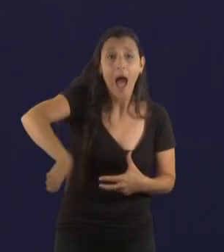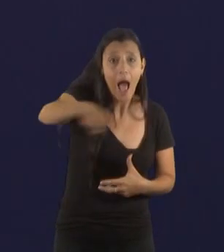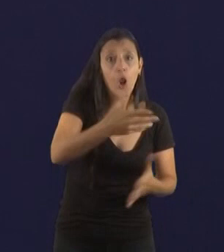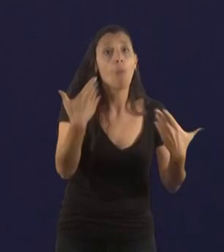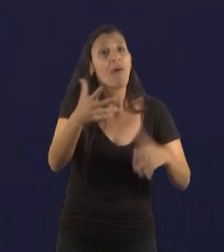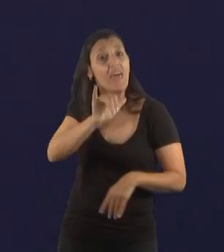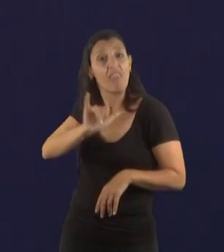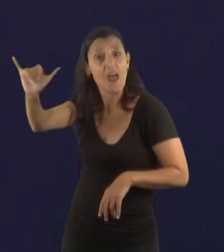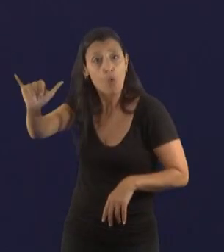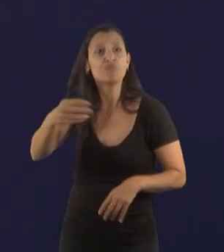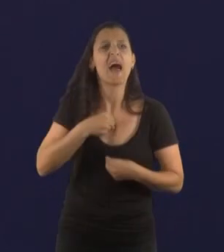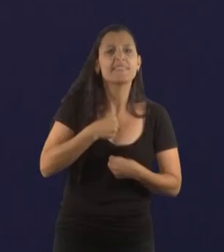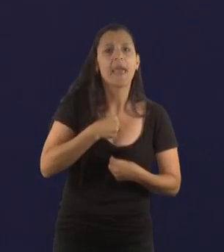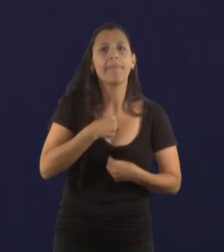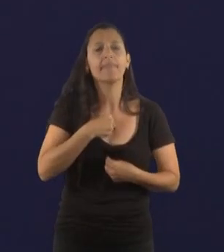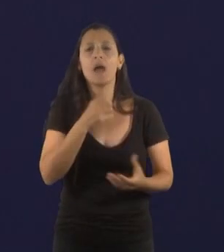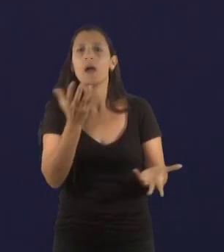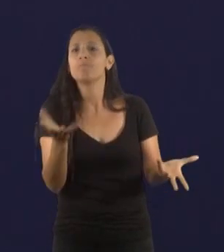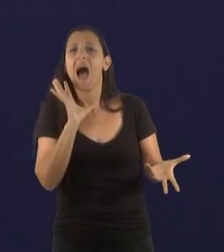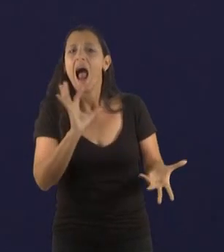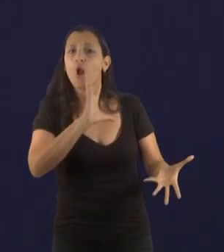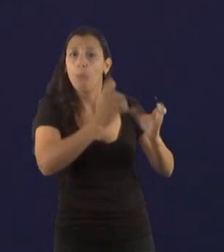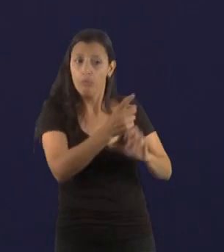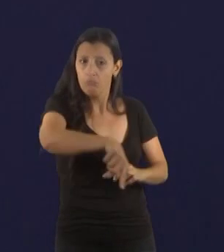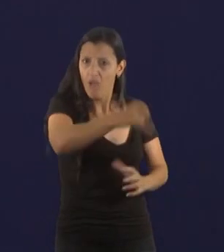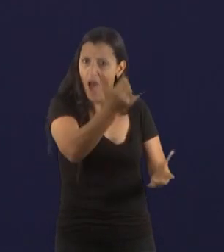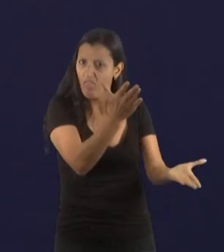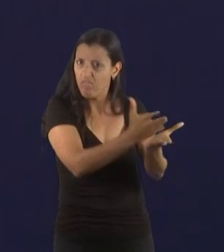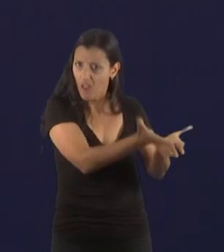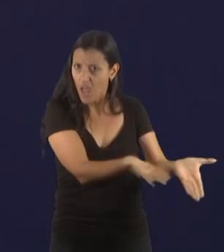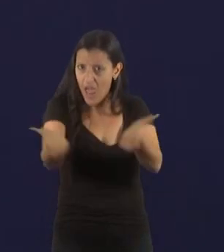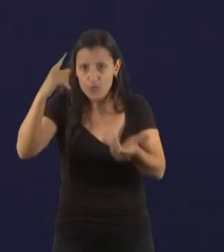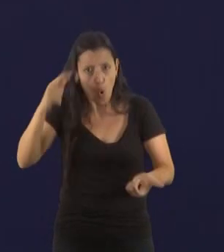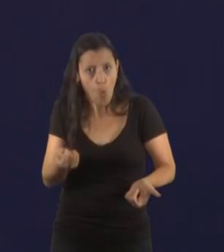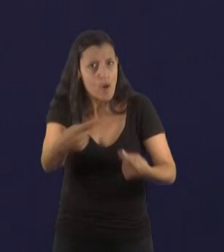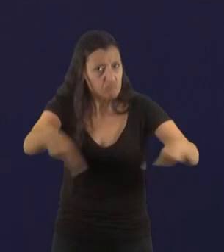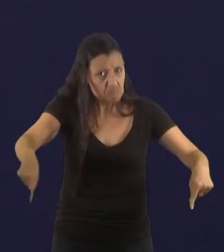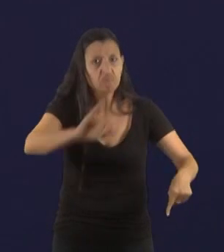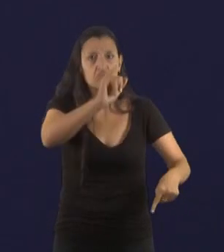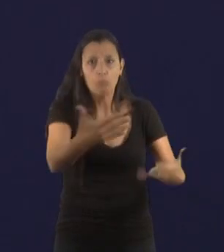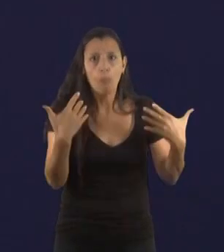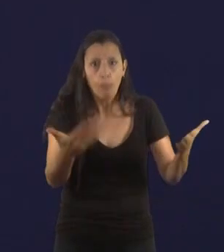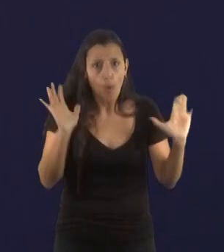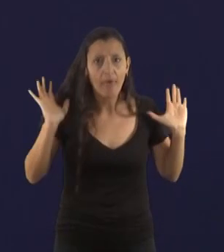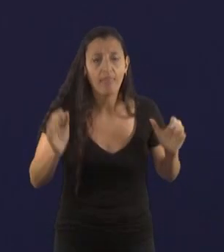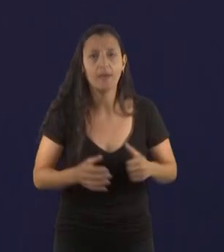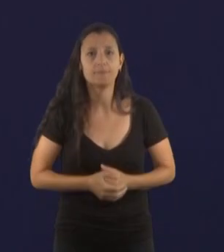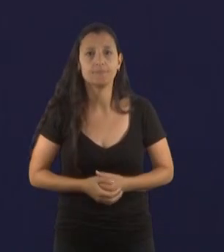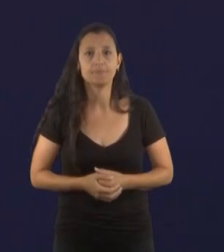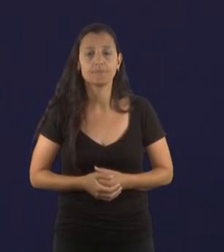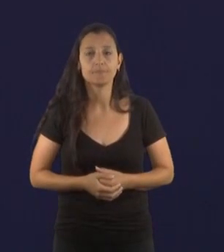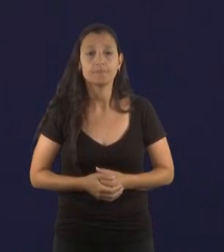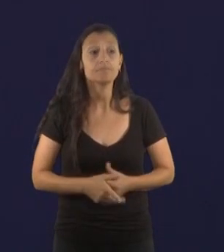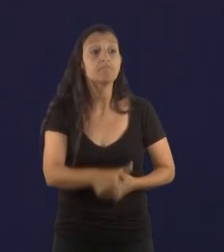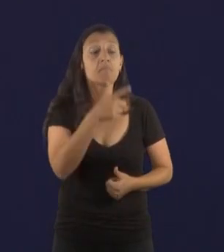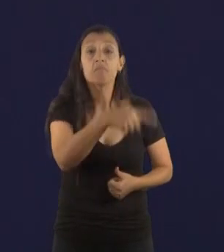que se pueda sentir afectada, por supuesto que tiene el derecho de judicializar lo que le parezca que